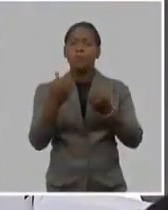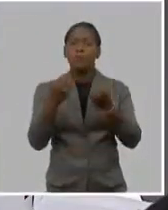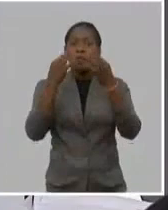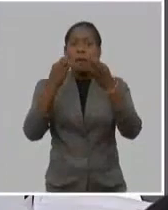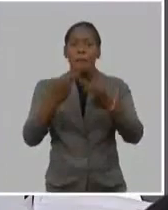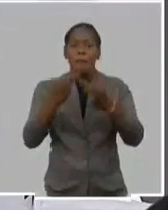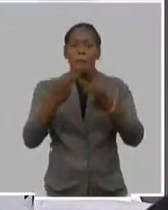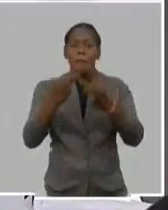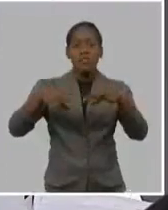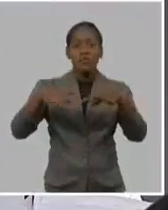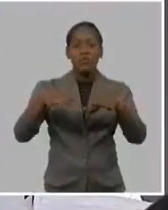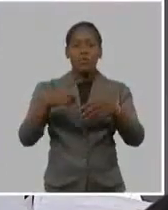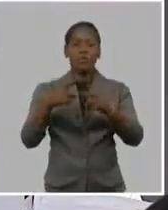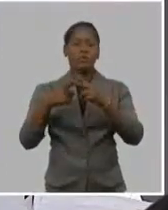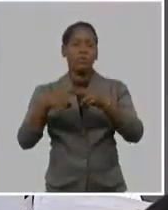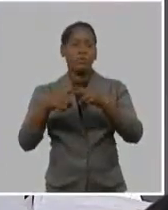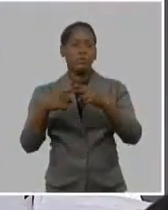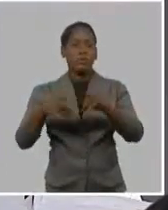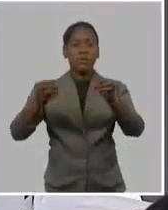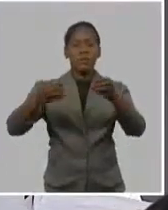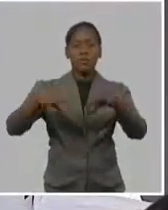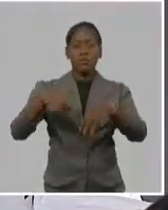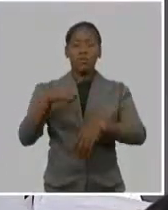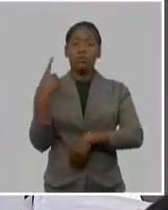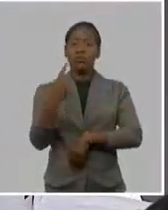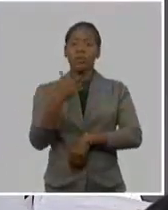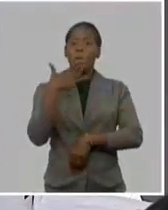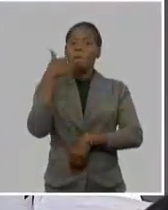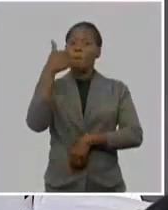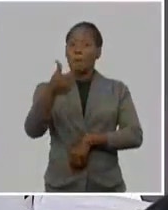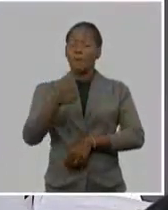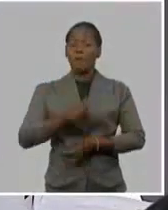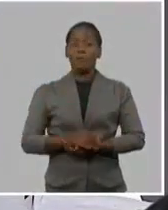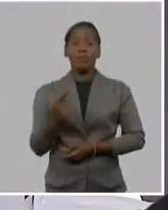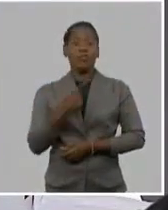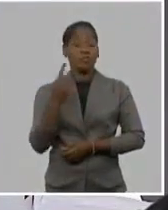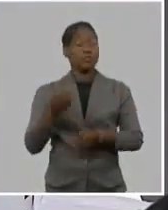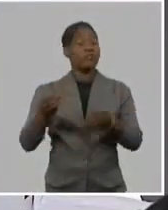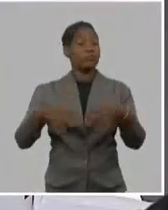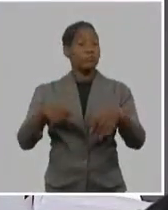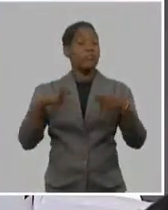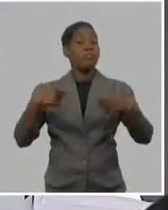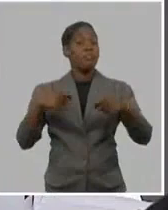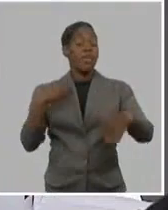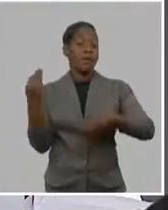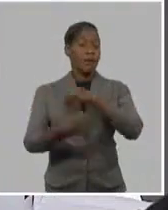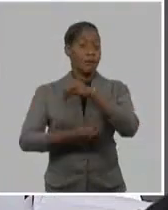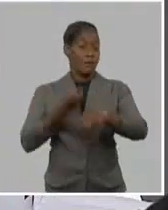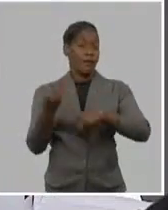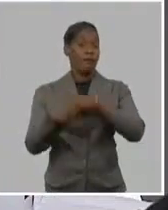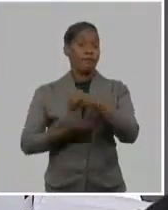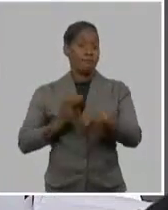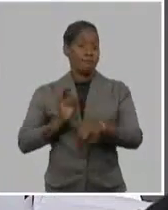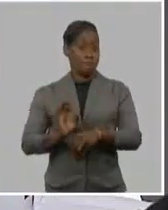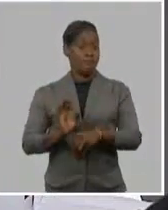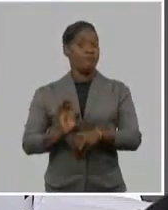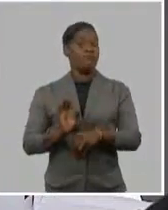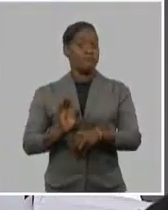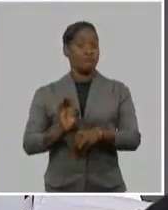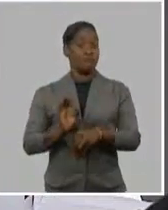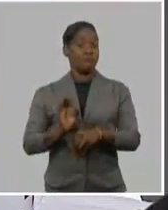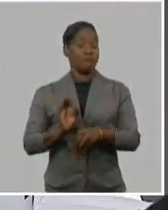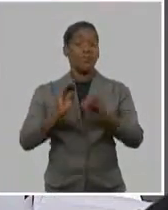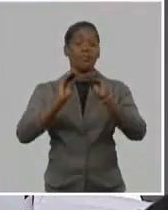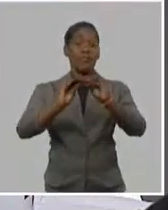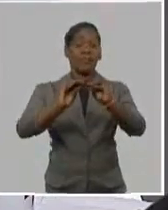por supuesto, en medio de esto, nosotros tenemos que hacer los cambios profundos a los que estamos llamados. Es